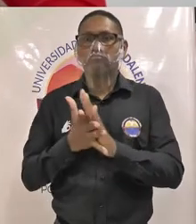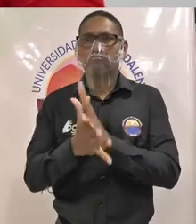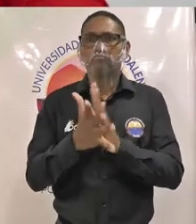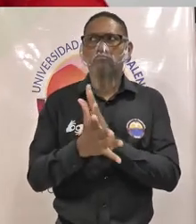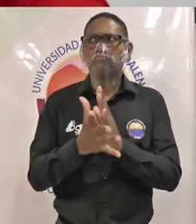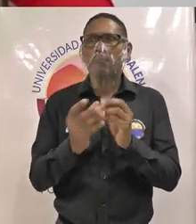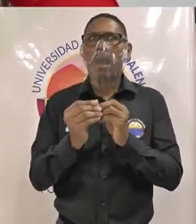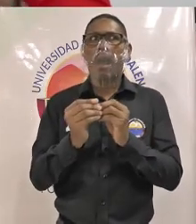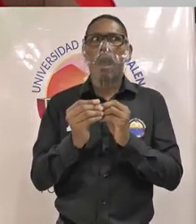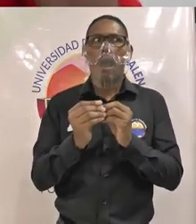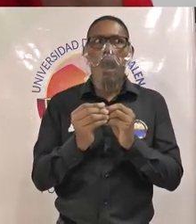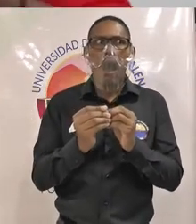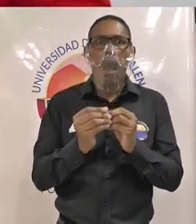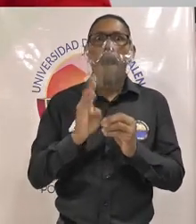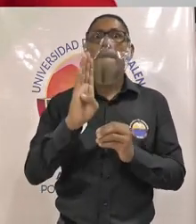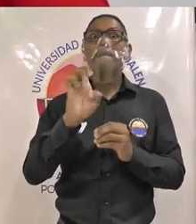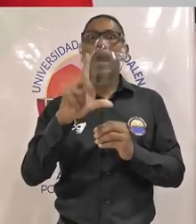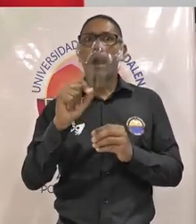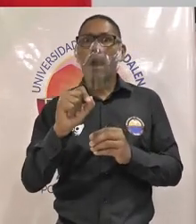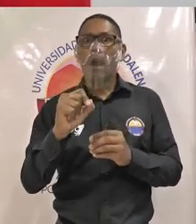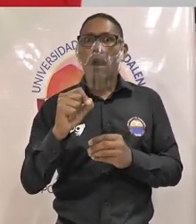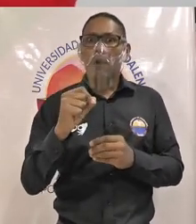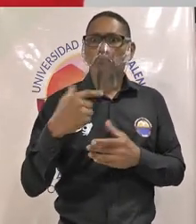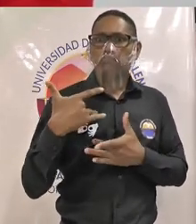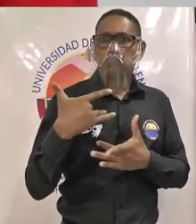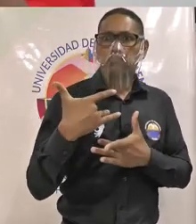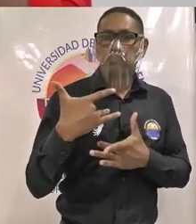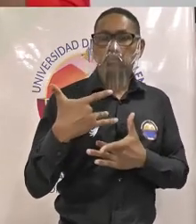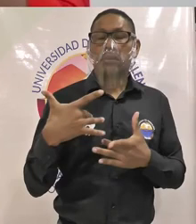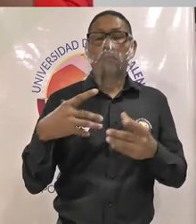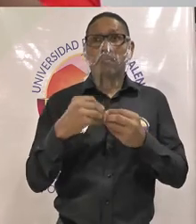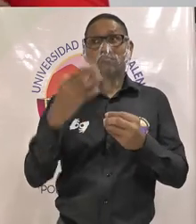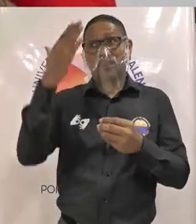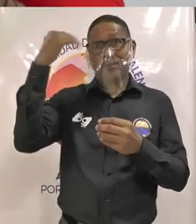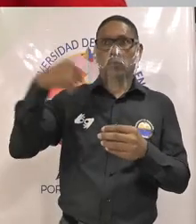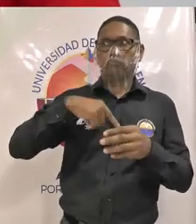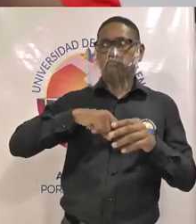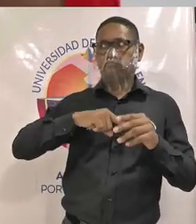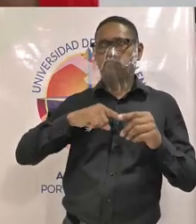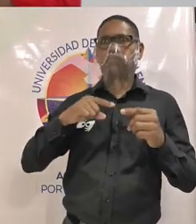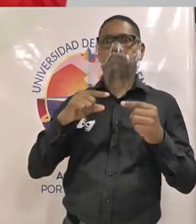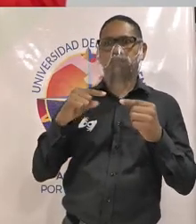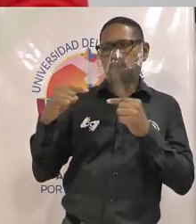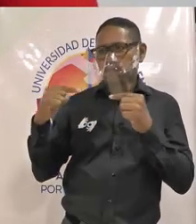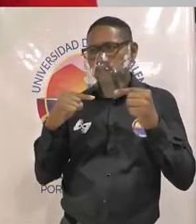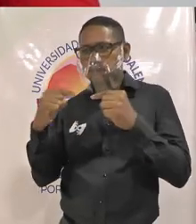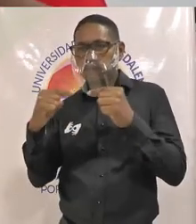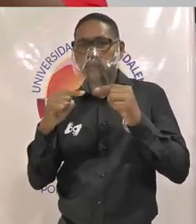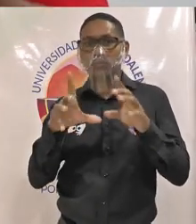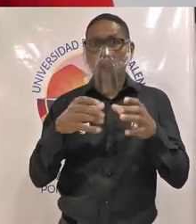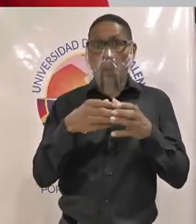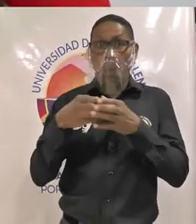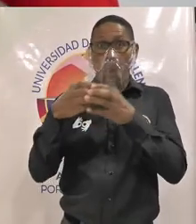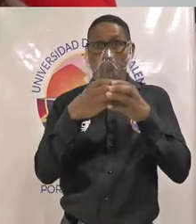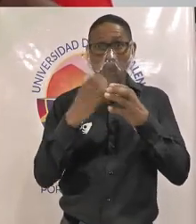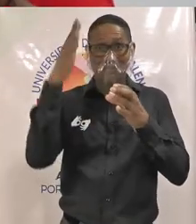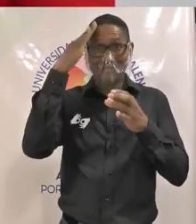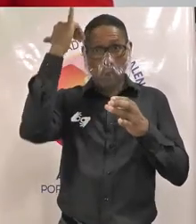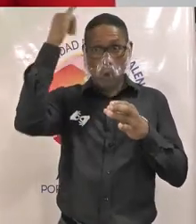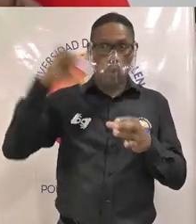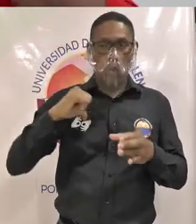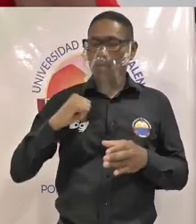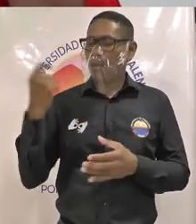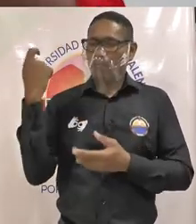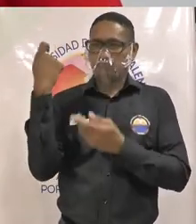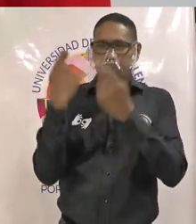cantidad de becas pero entendemos la competencia que tenemos como representantes ante el consejo académico donde no manejamos presupuestos